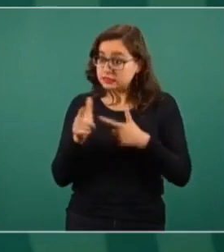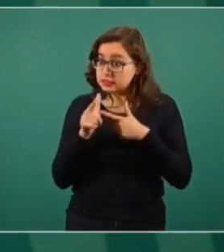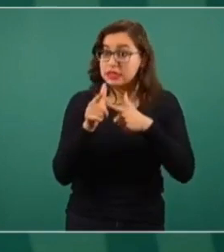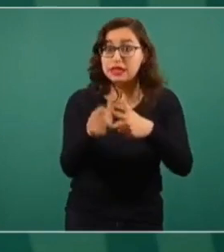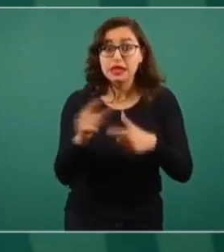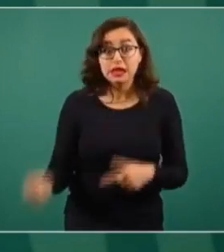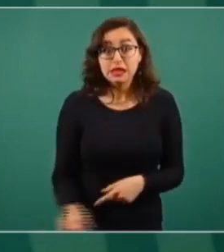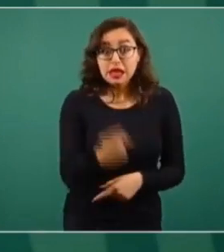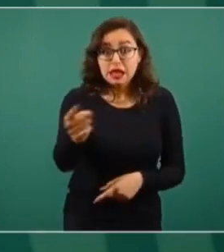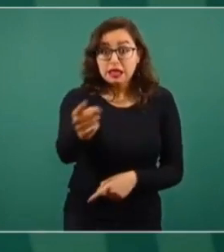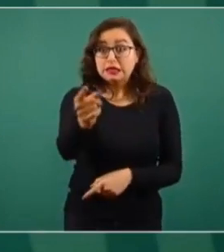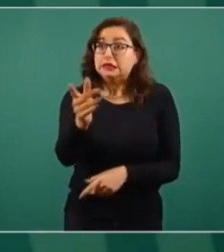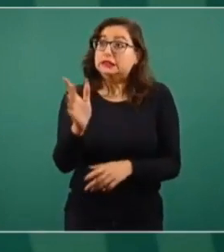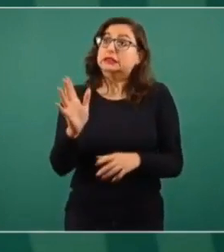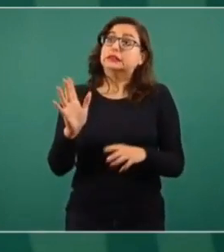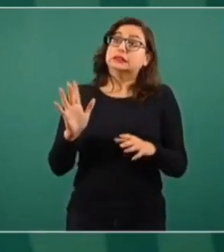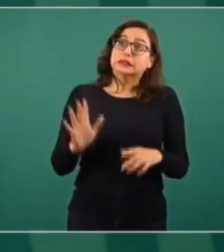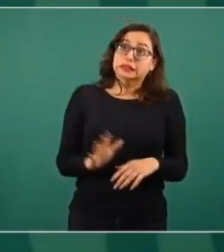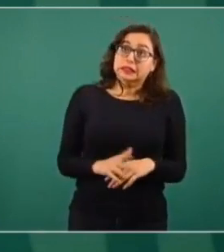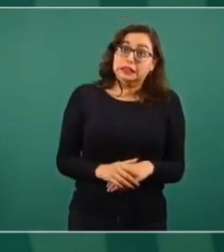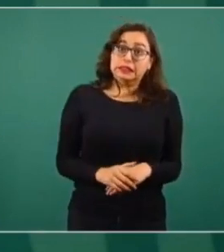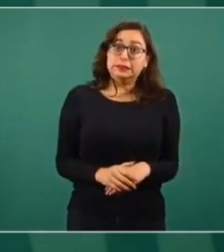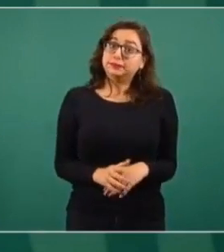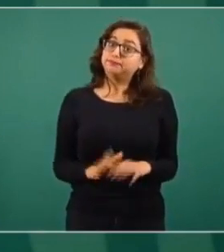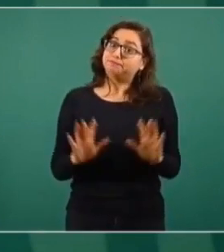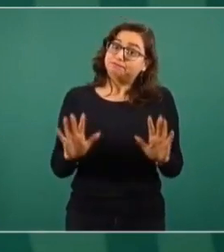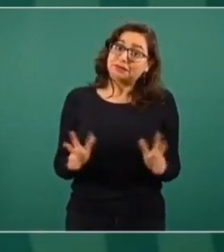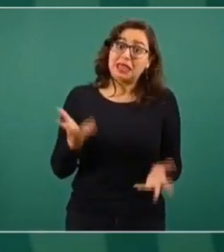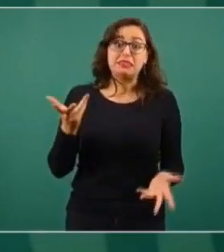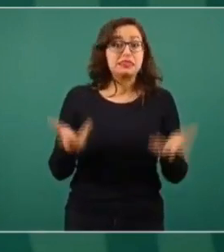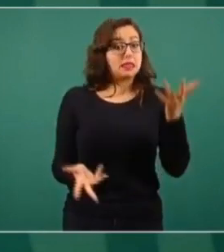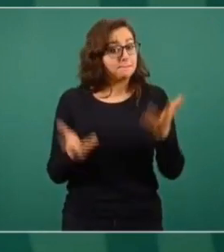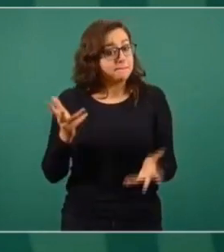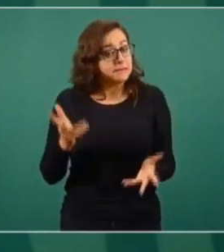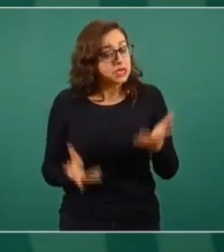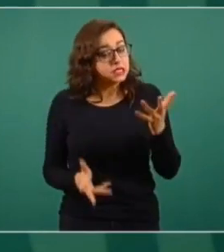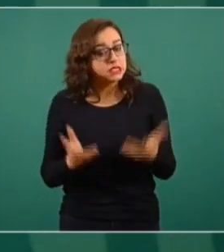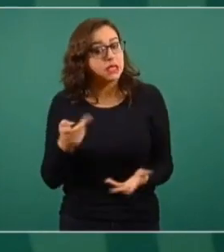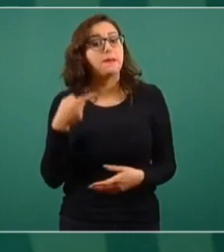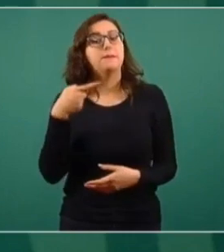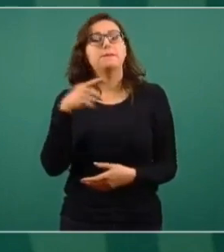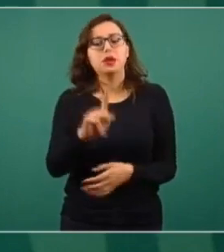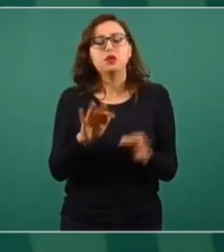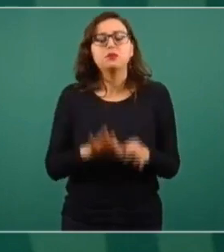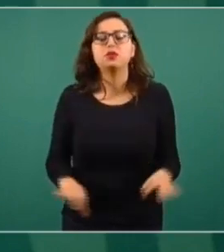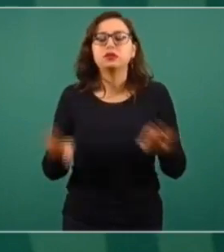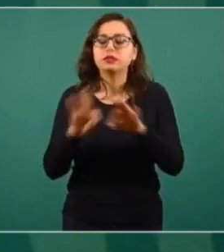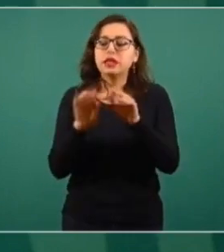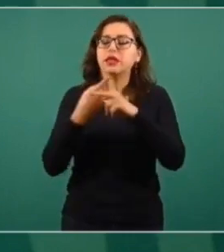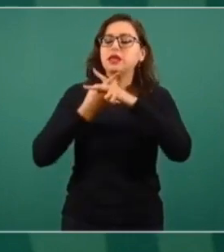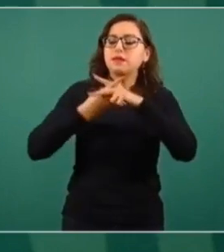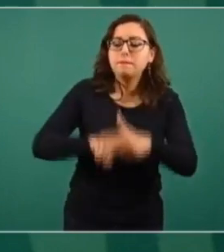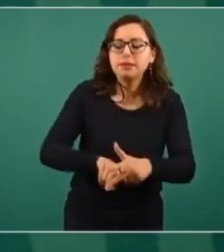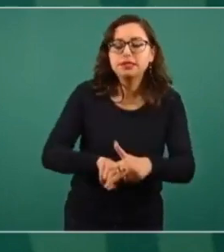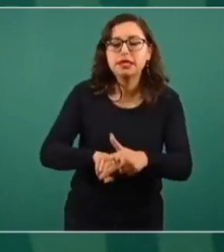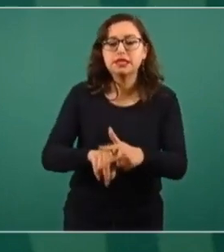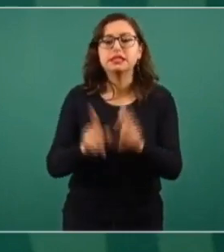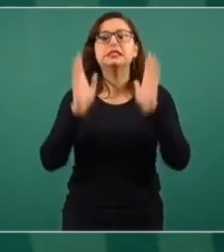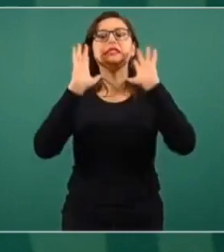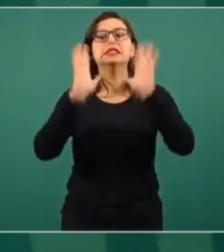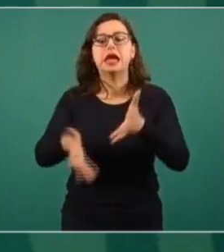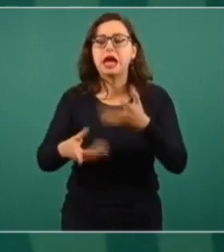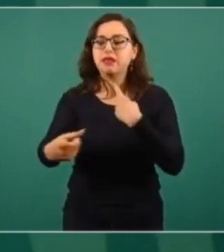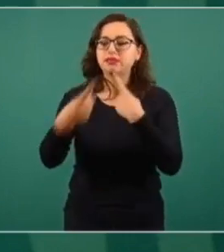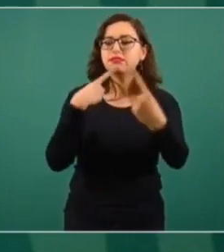definitivas siempre son muy relativas, pero lo importante es que sentemos las condiciones para que haya reconciliación